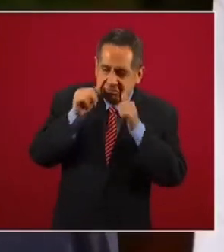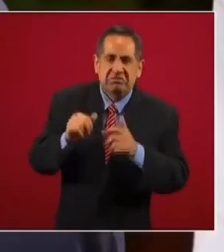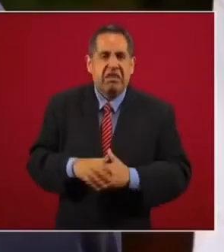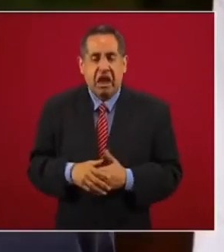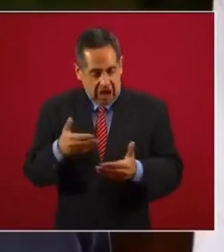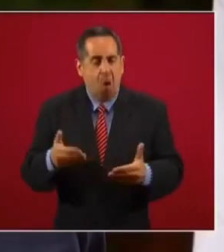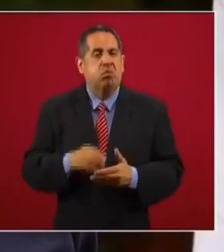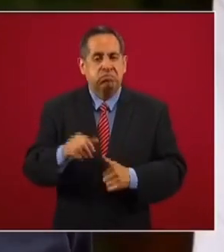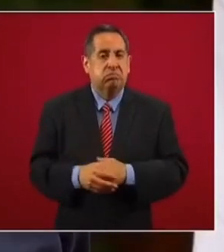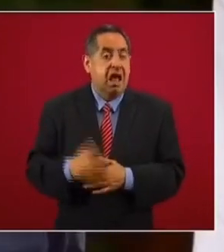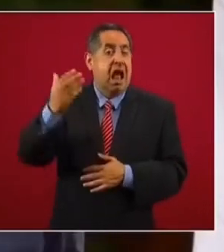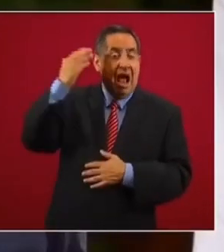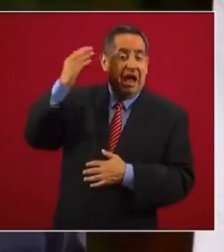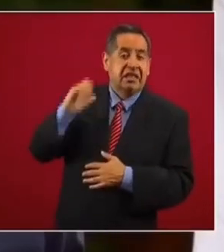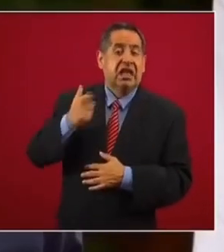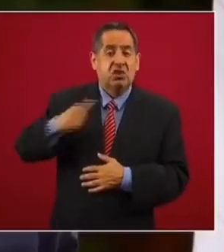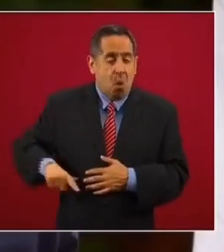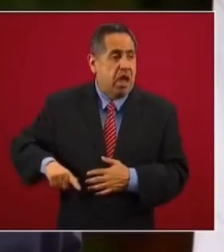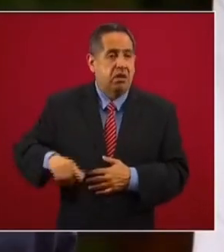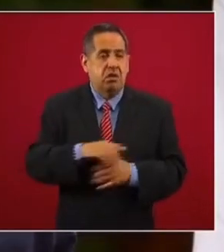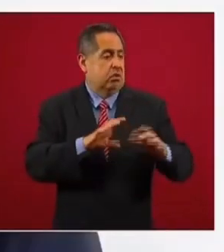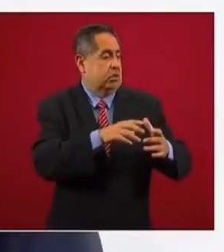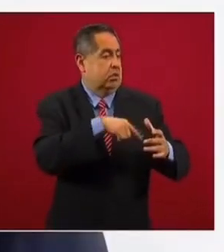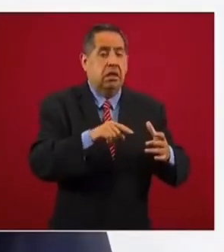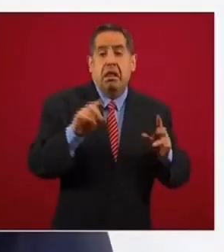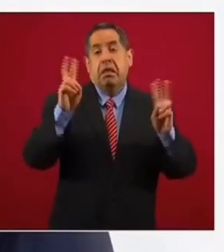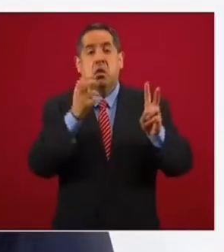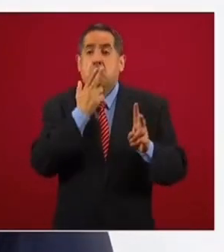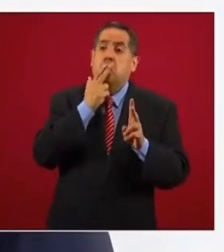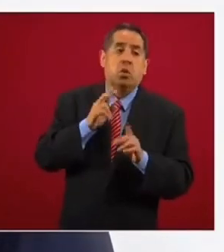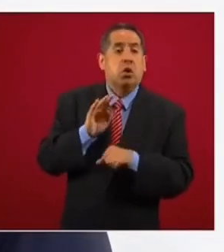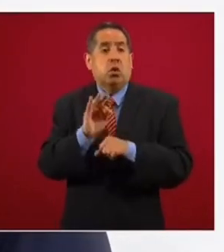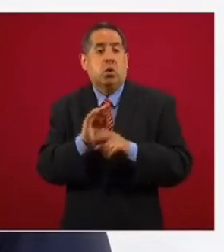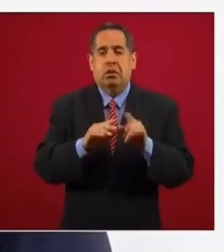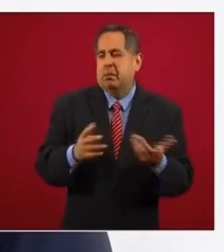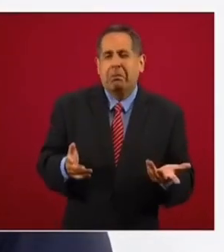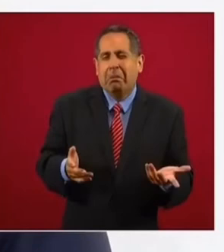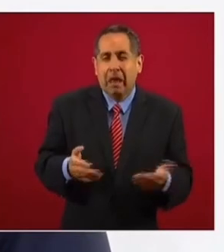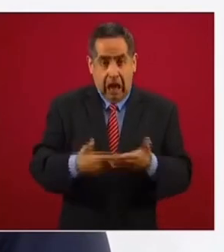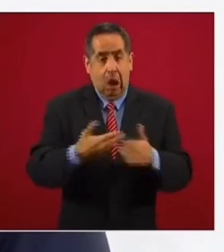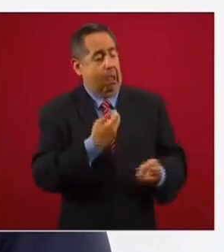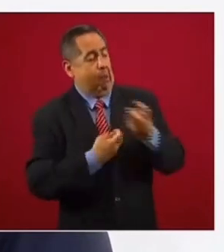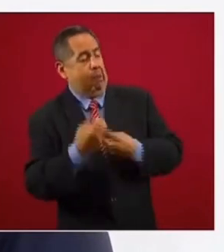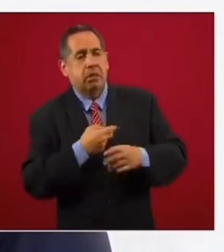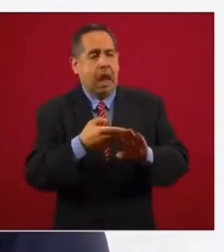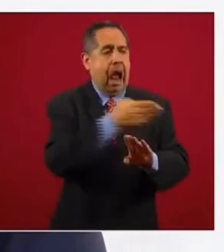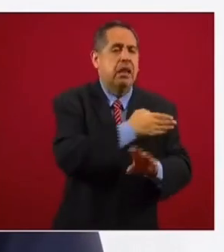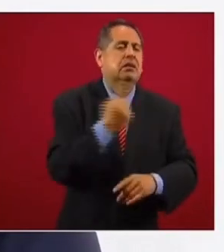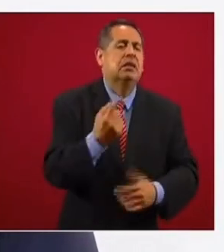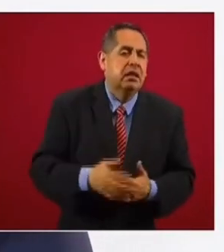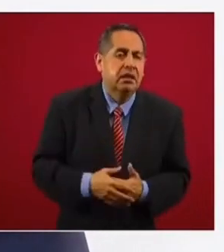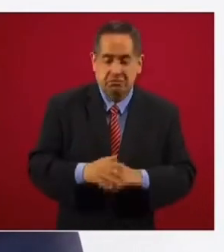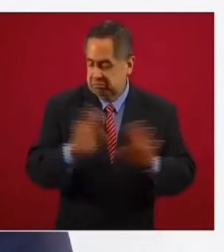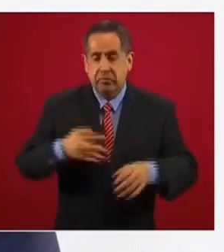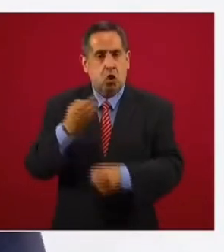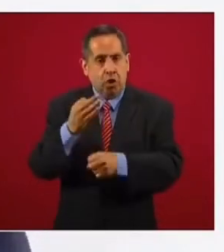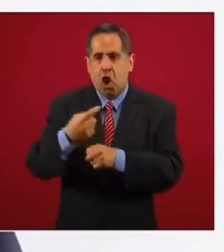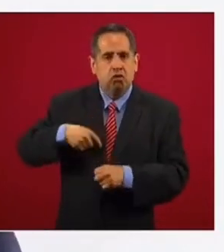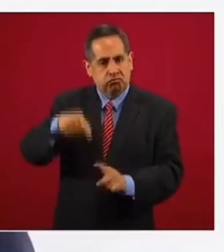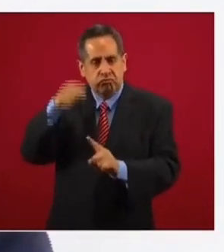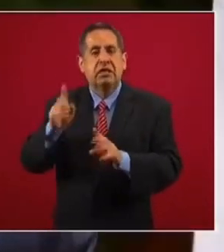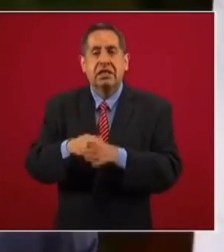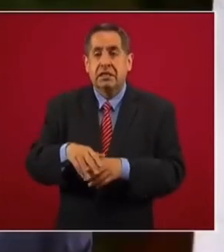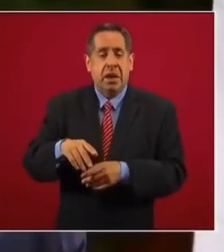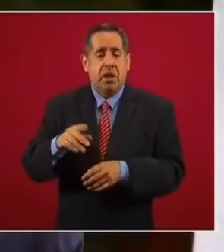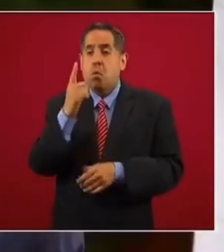interesante, ni lo demandaron los pseudoecologistas que tanto nos atacan. Solo subrayo, estamos aplicando el programa de reforestación